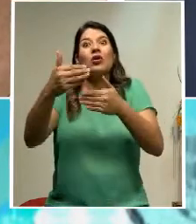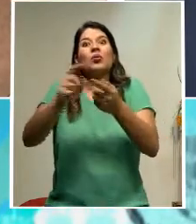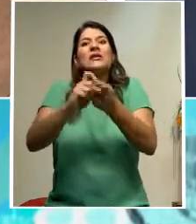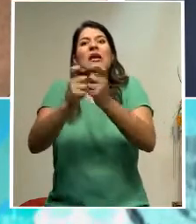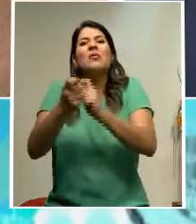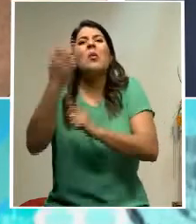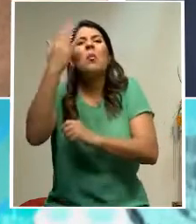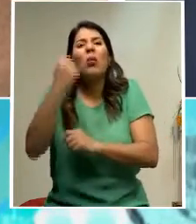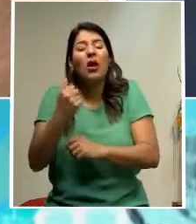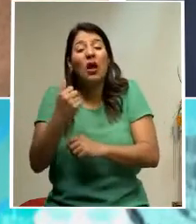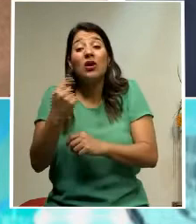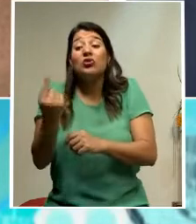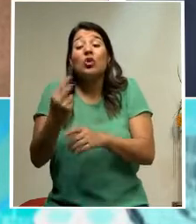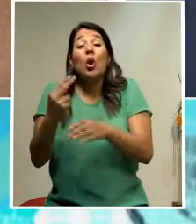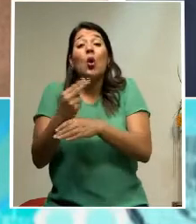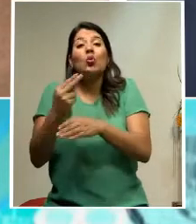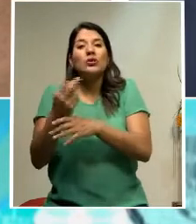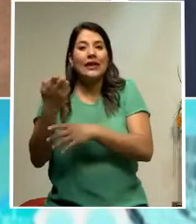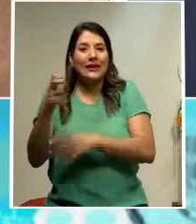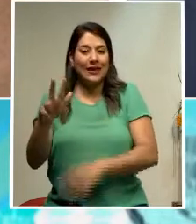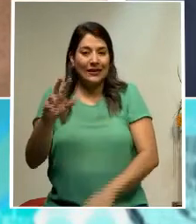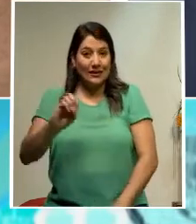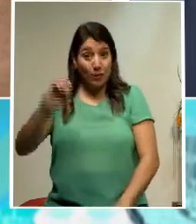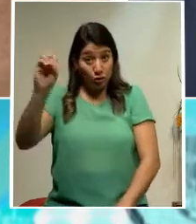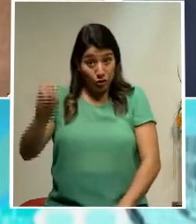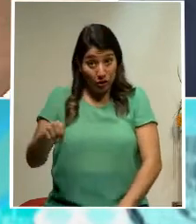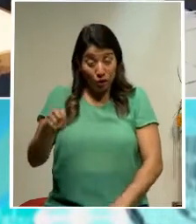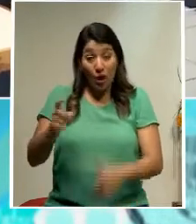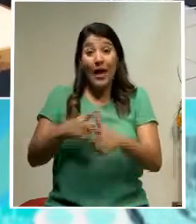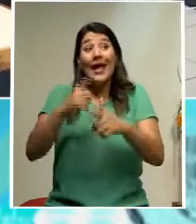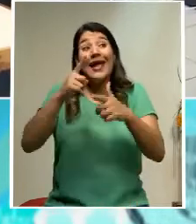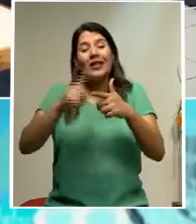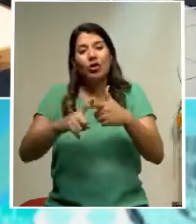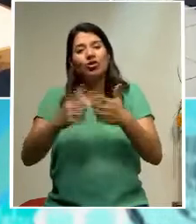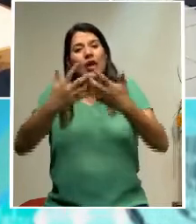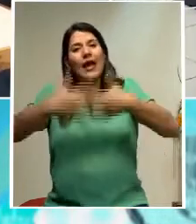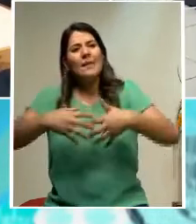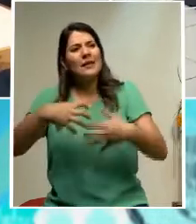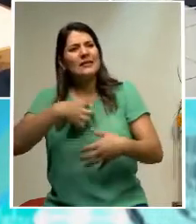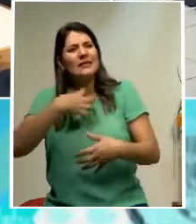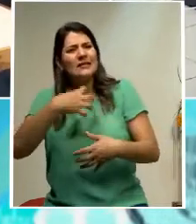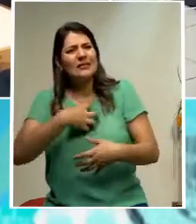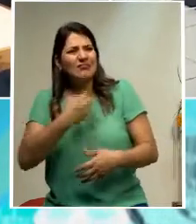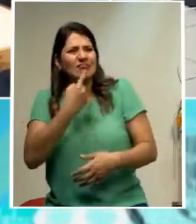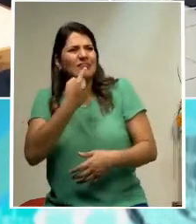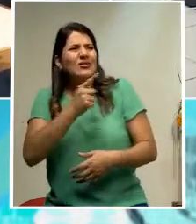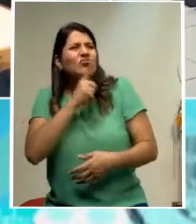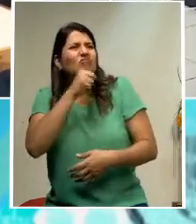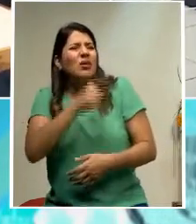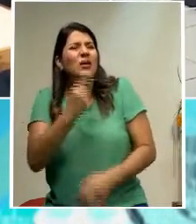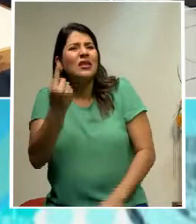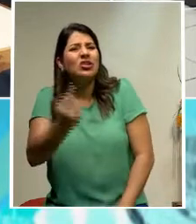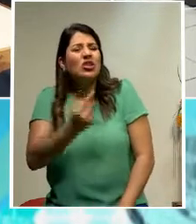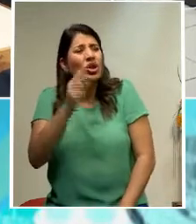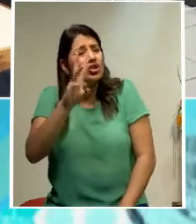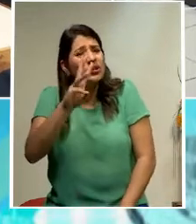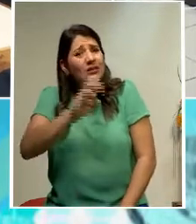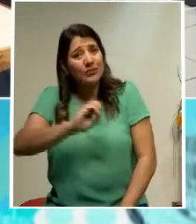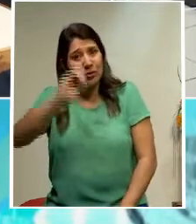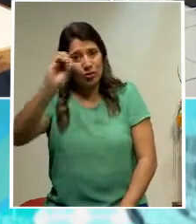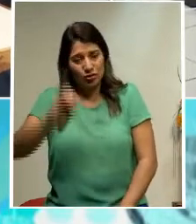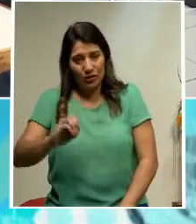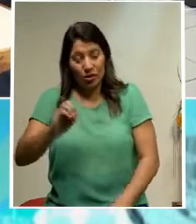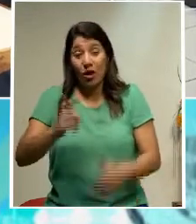2017 es que en promedio era un 6% de uso lo que se daban los parquímetros y por eso señalaba